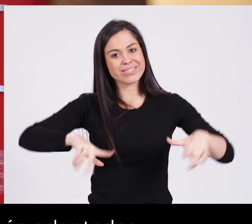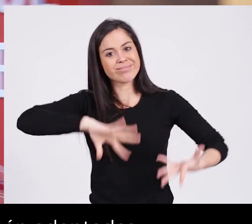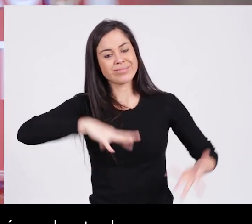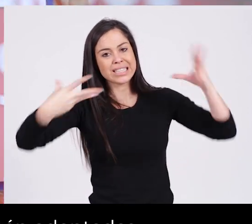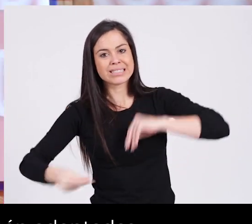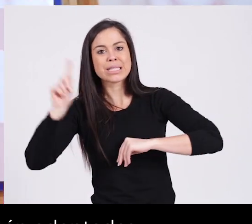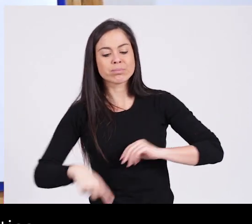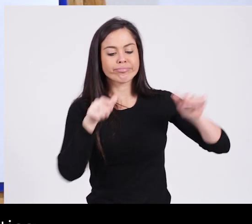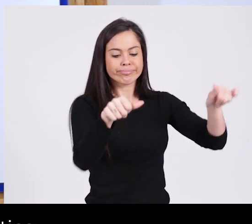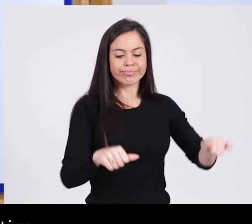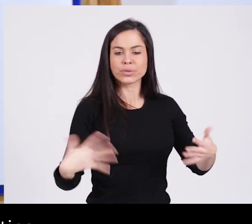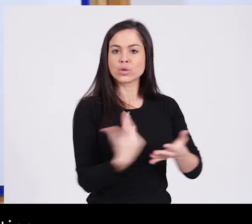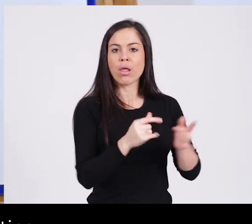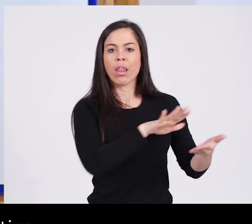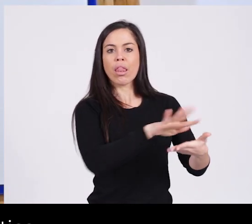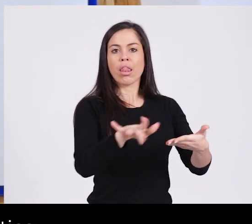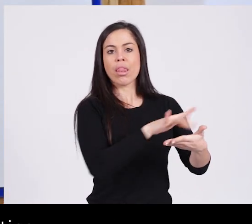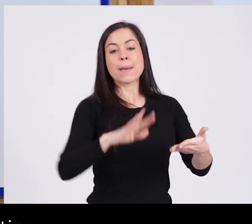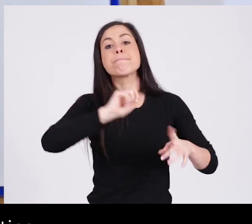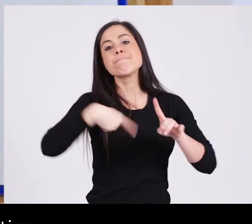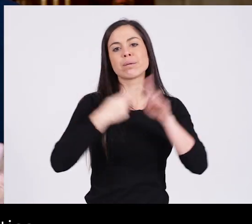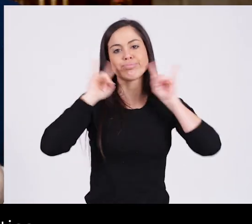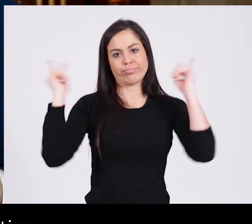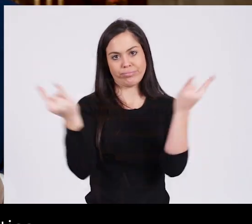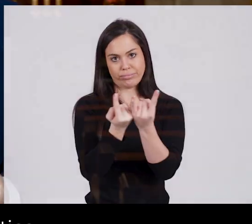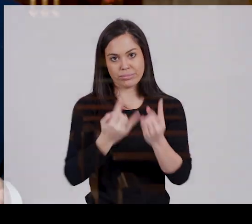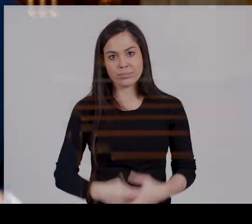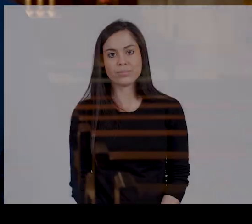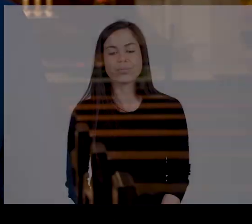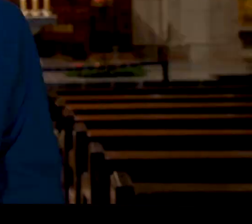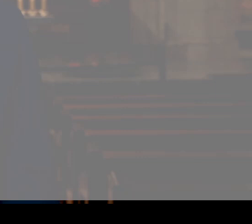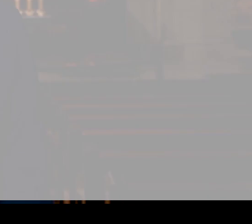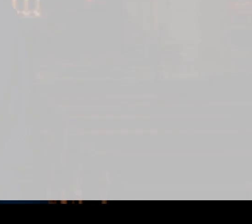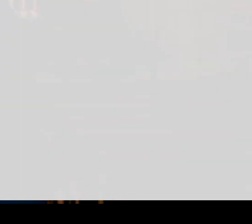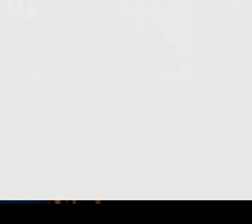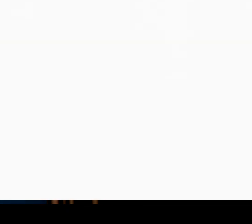habitaciones están adaptadas, existe cartelería en braille y asimismo un bucle magnético.